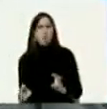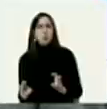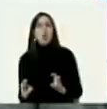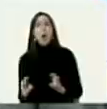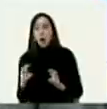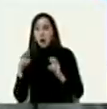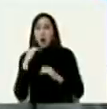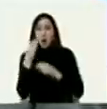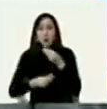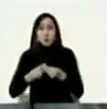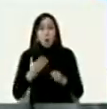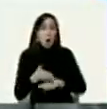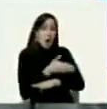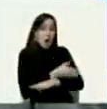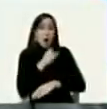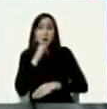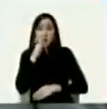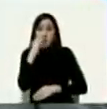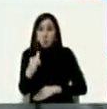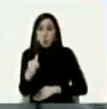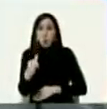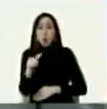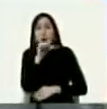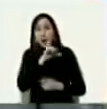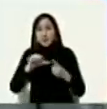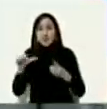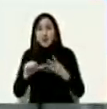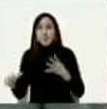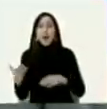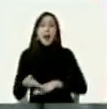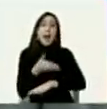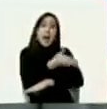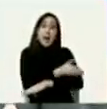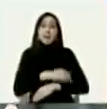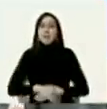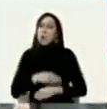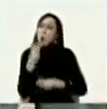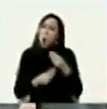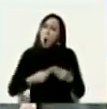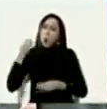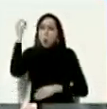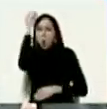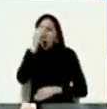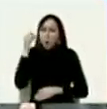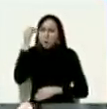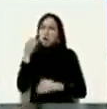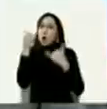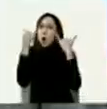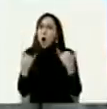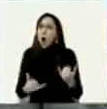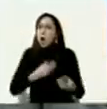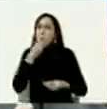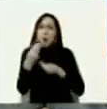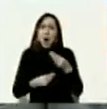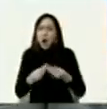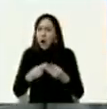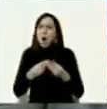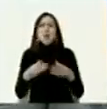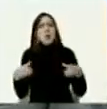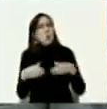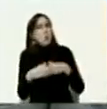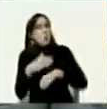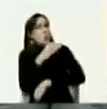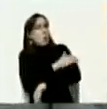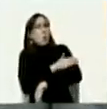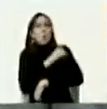los señaló reiteradamente en semanas previas cómo cree que pasa qué pasará ahora con ese sector opositor que